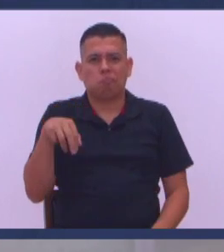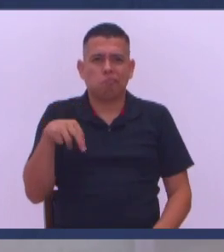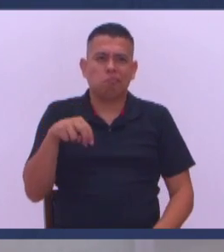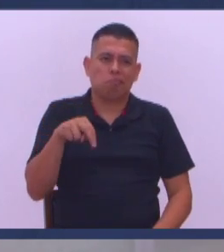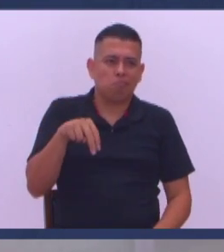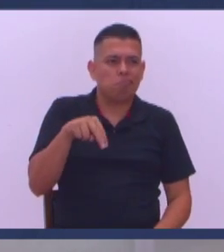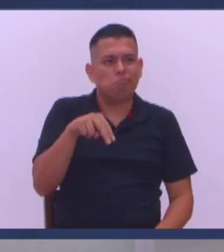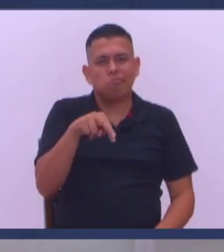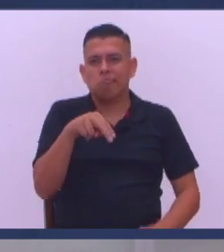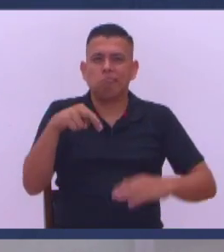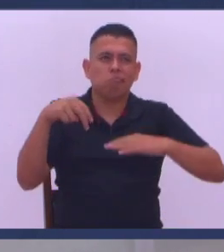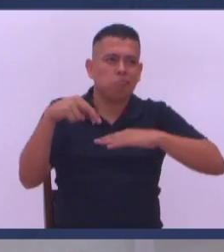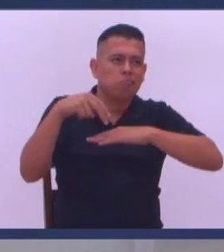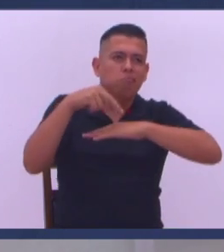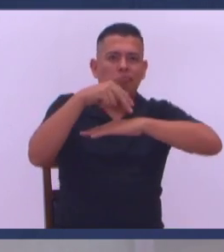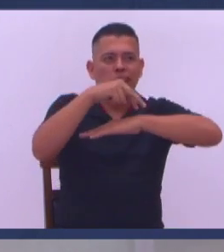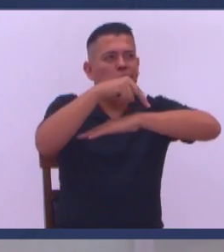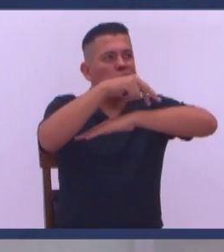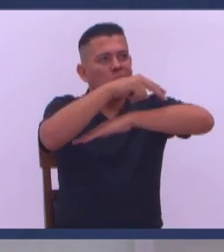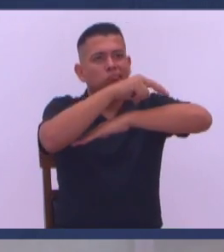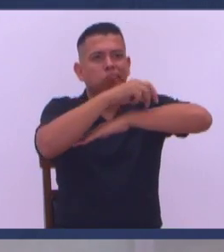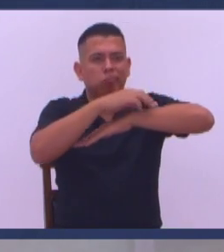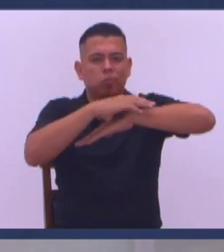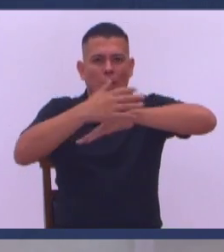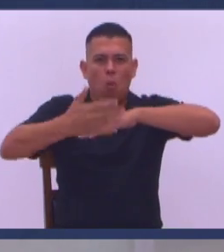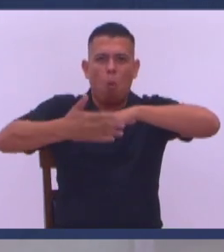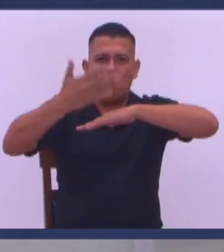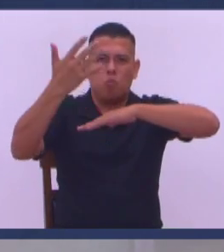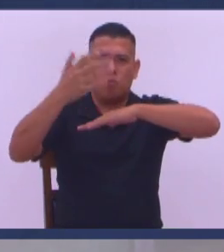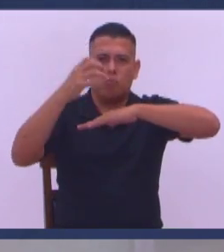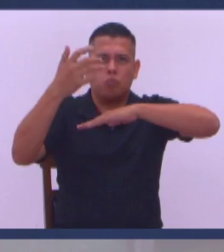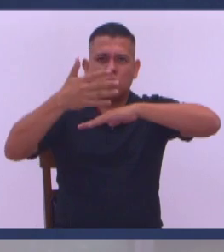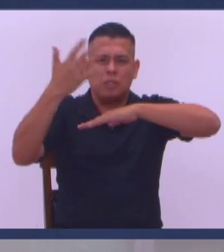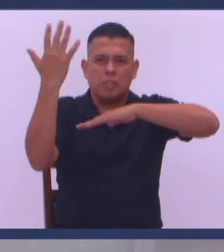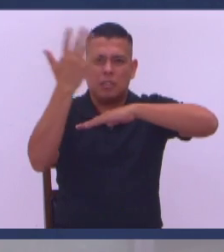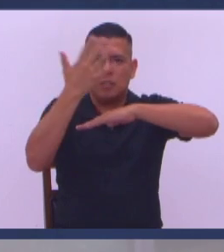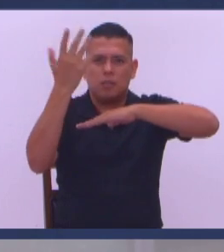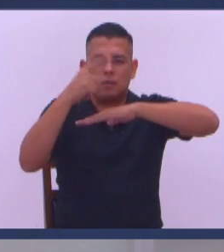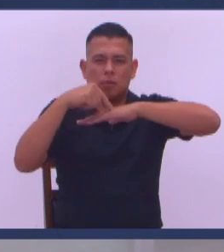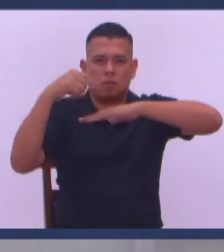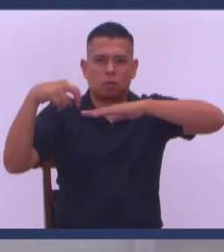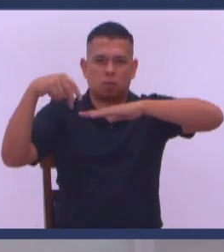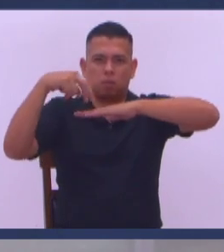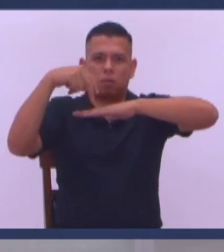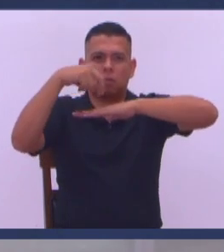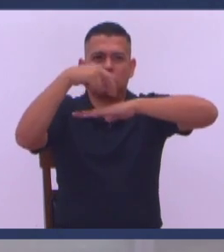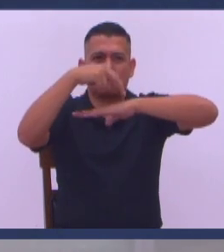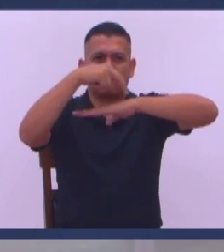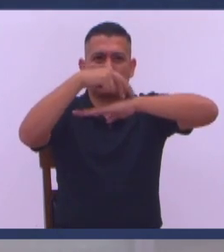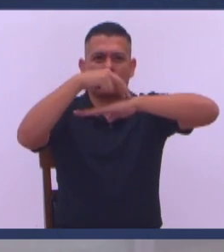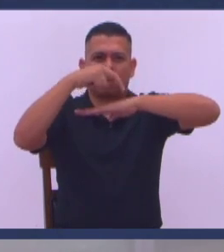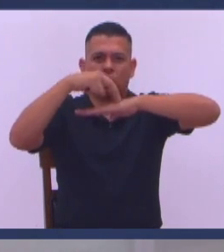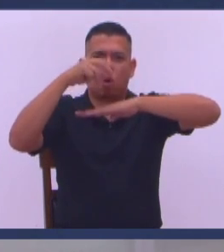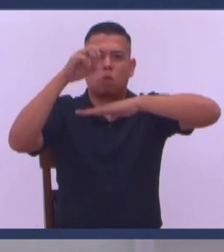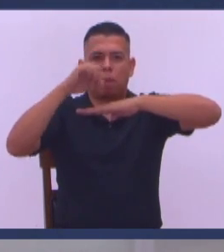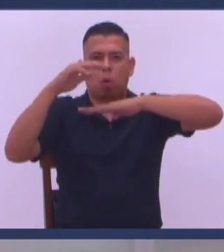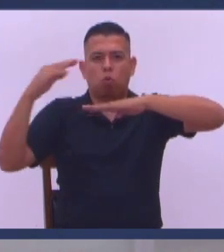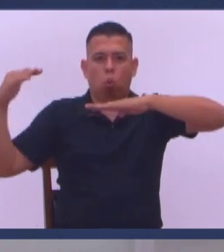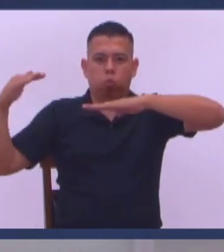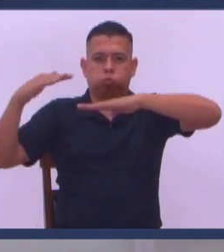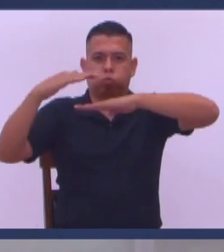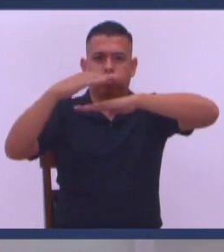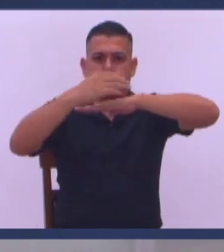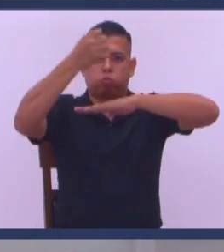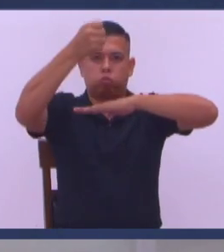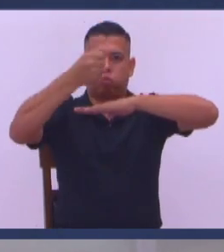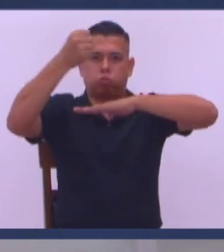atravesarlo Caminando Y tiene el costado Completamente de vidrio Sobre ese puente Hay el paso peatonal Y está el paso Del metro O